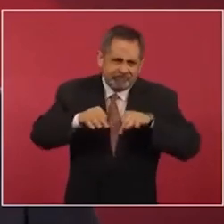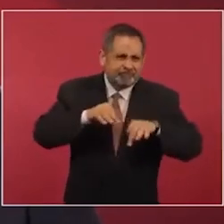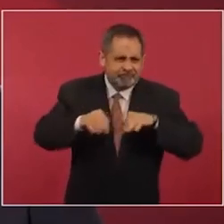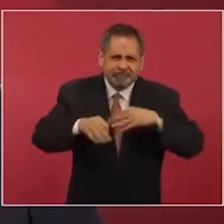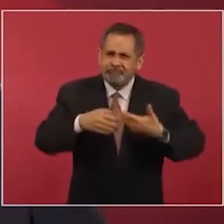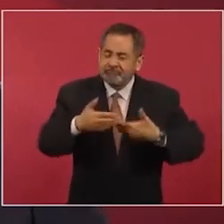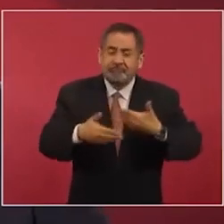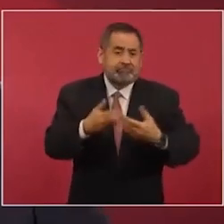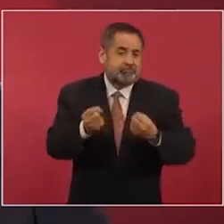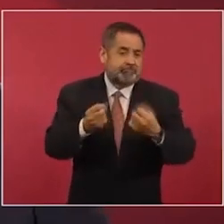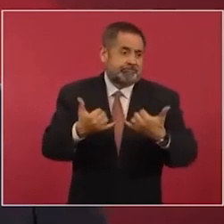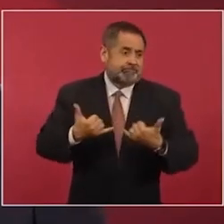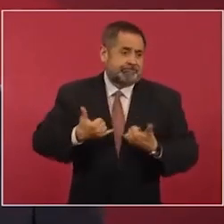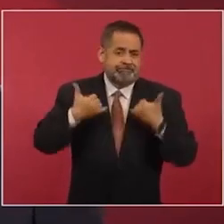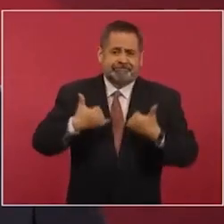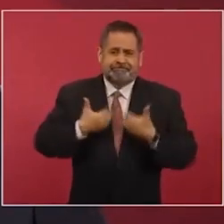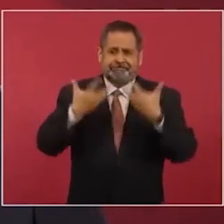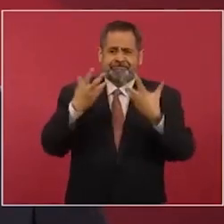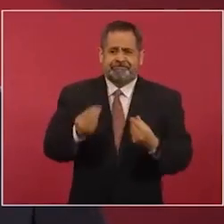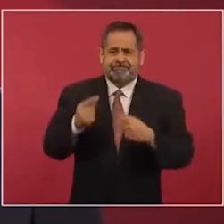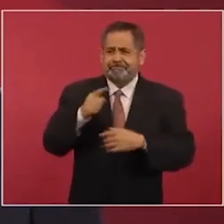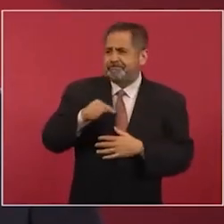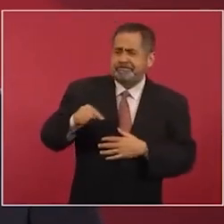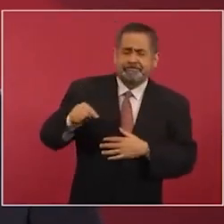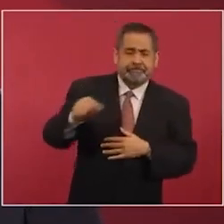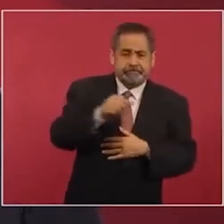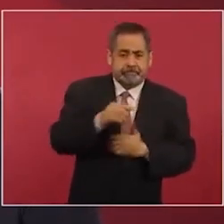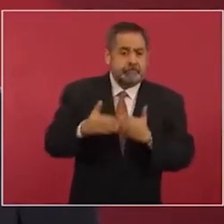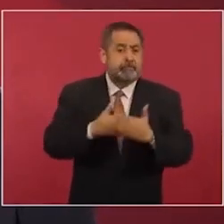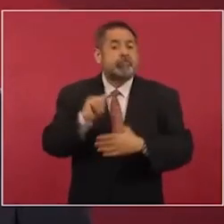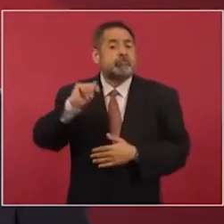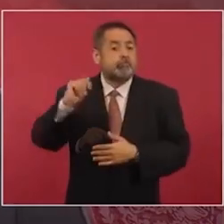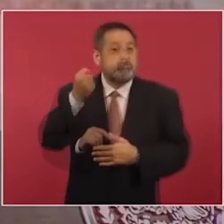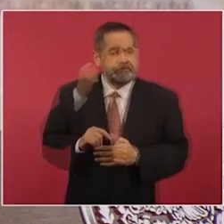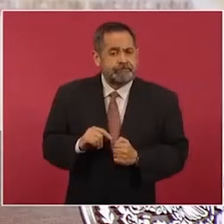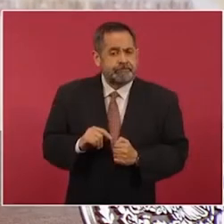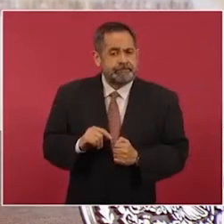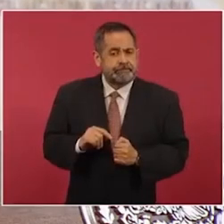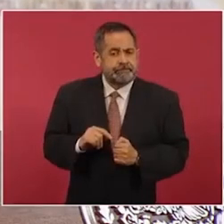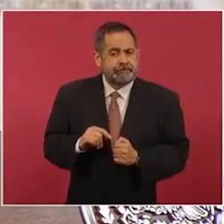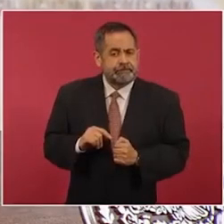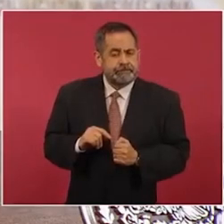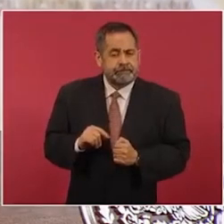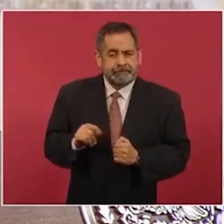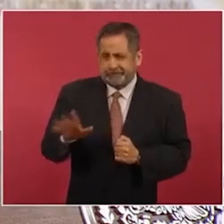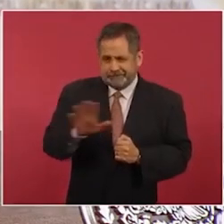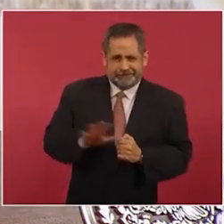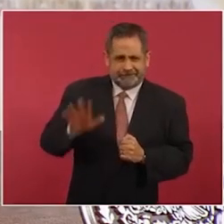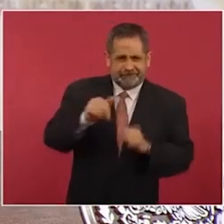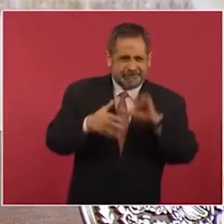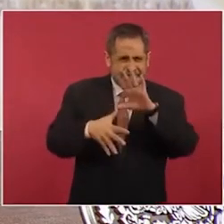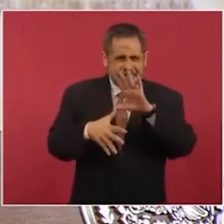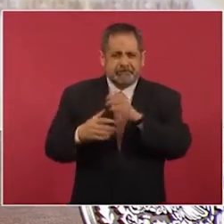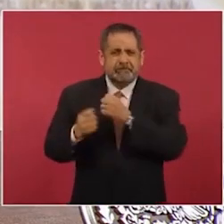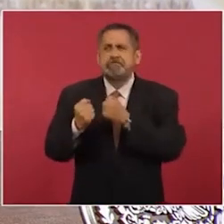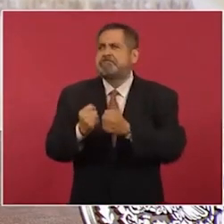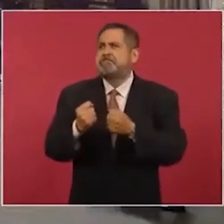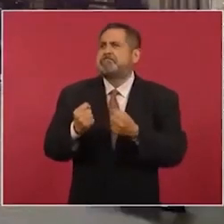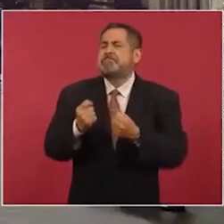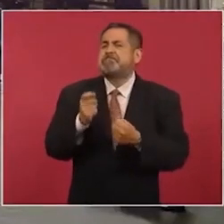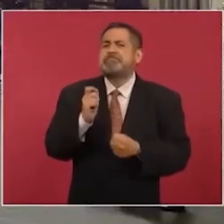su avance en materia tecnológica, fortaleza en cuanto